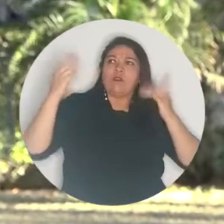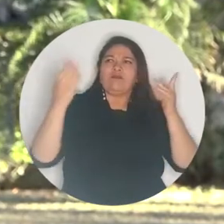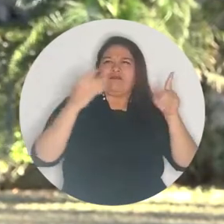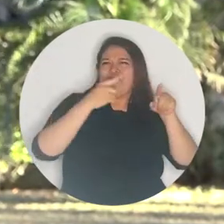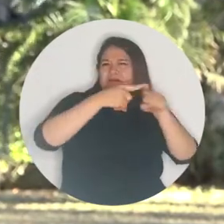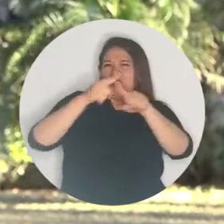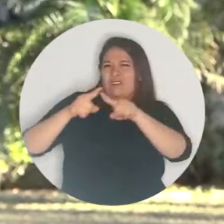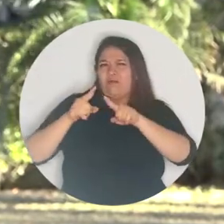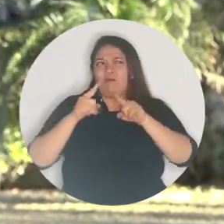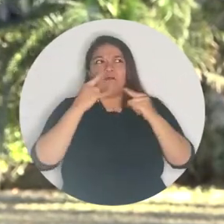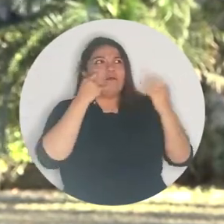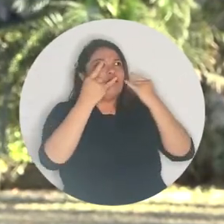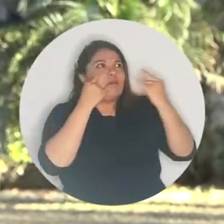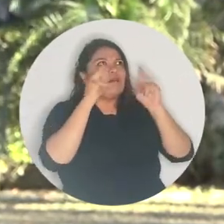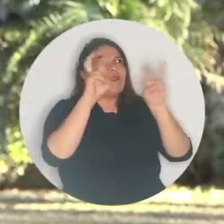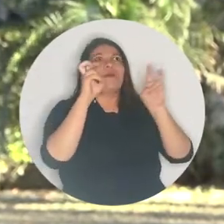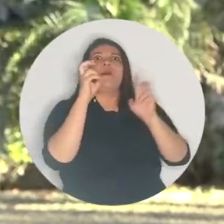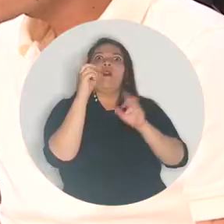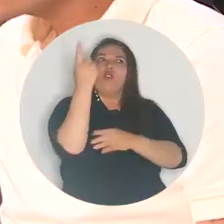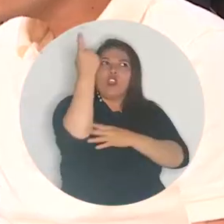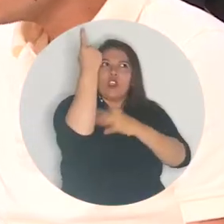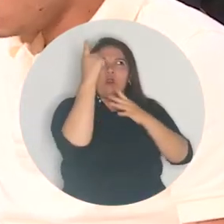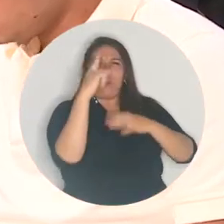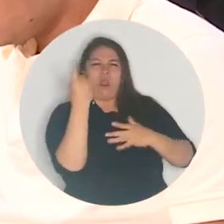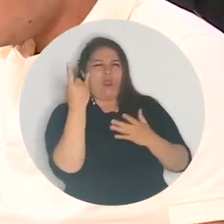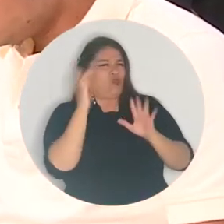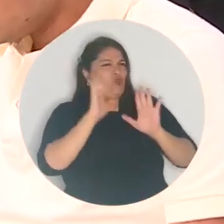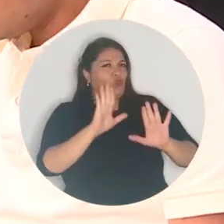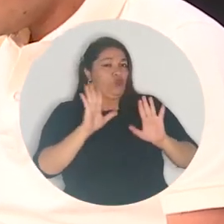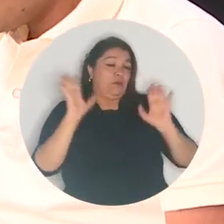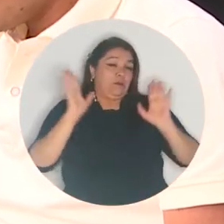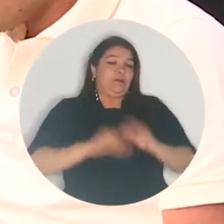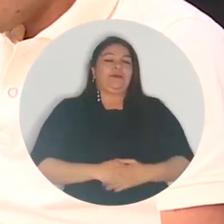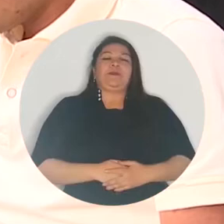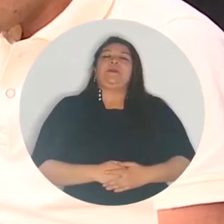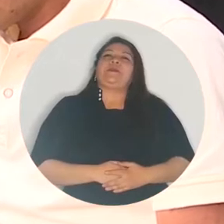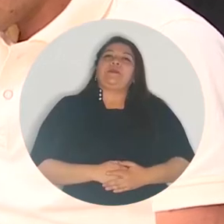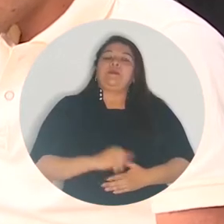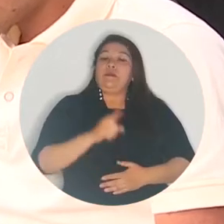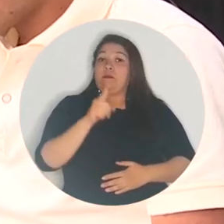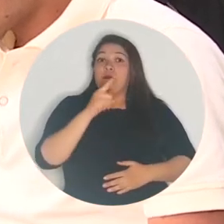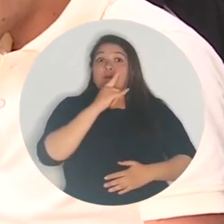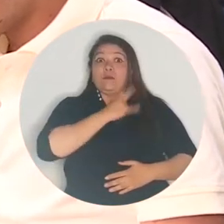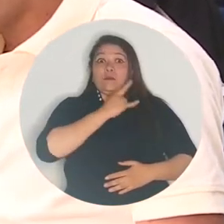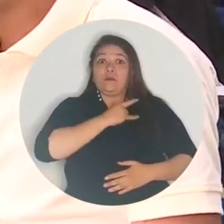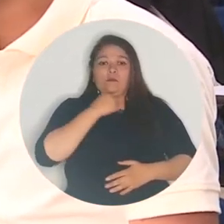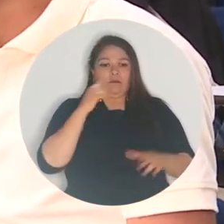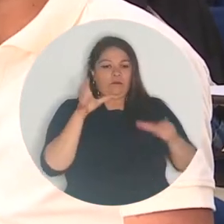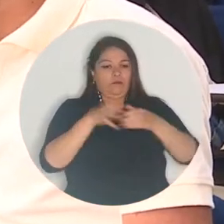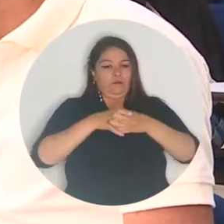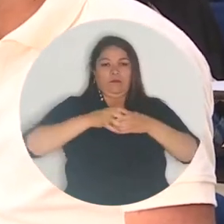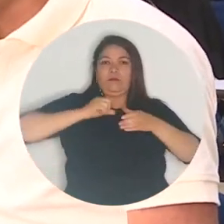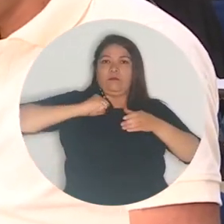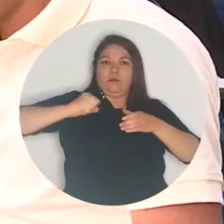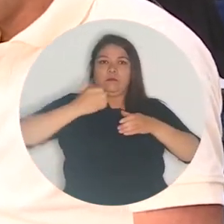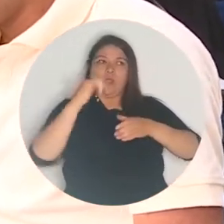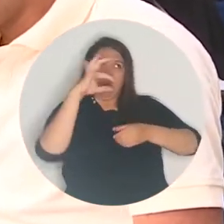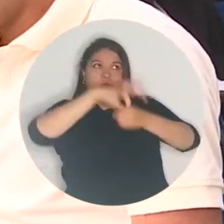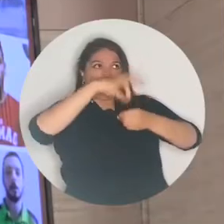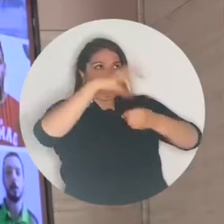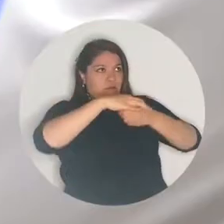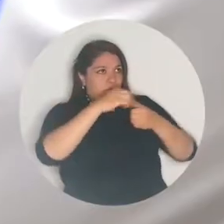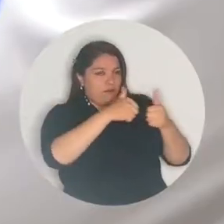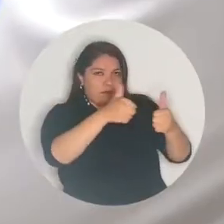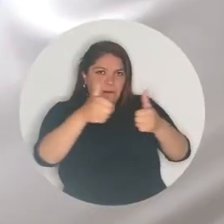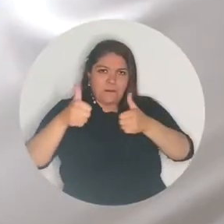por diferentes intereses políticos. La comunidad estudiantil pidió respeto a la autonomía universitaria y principalmente